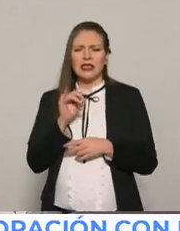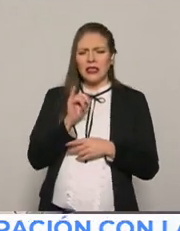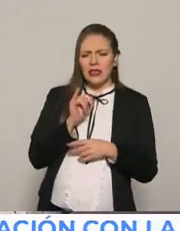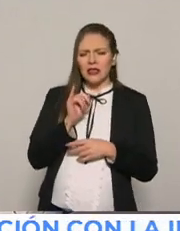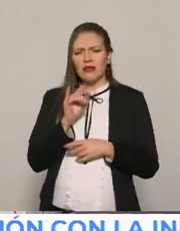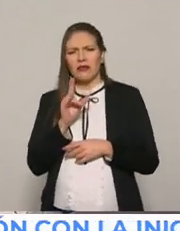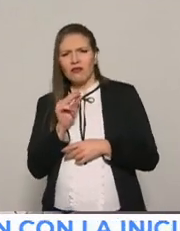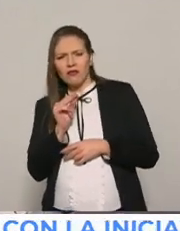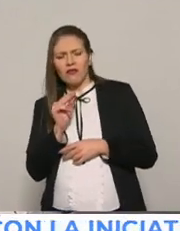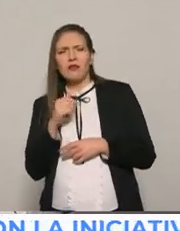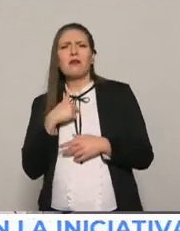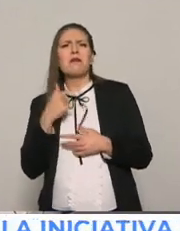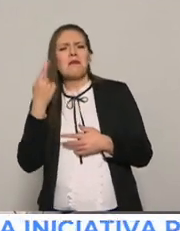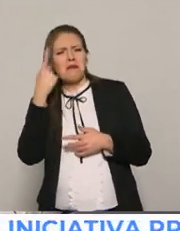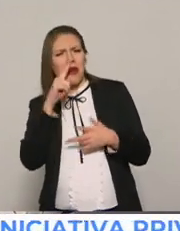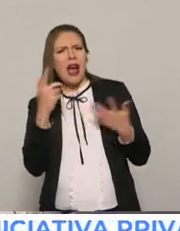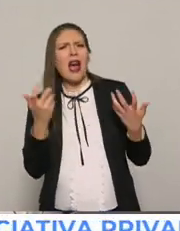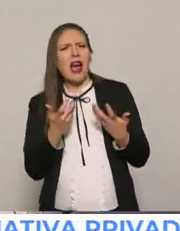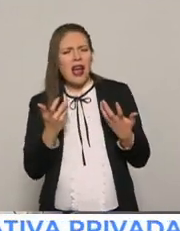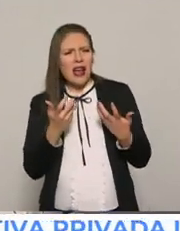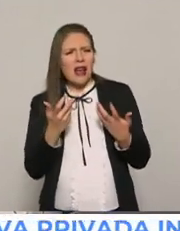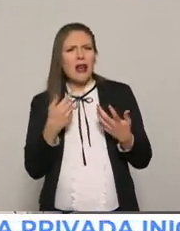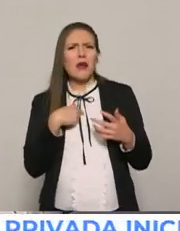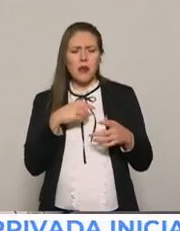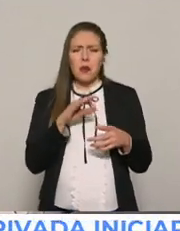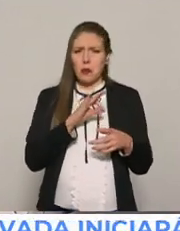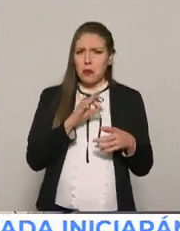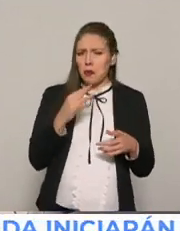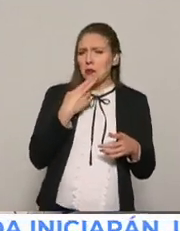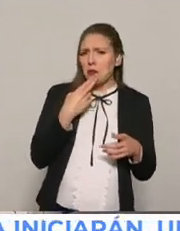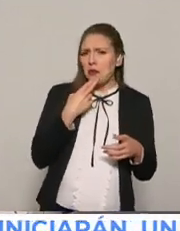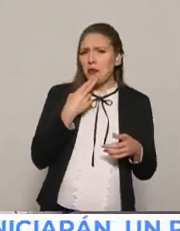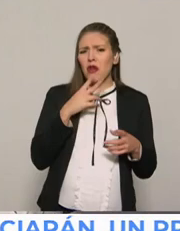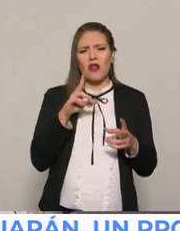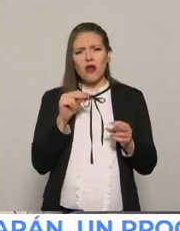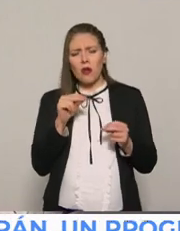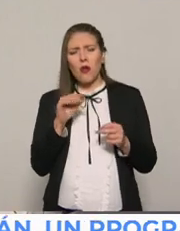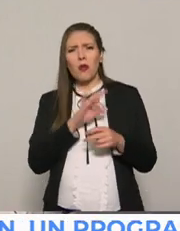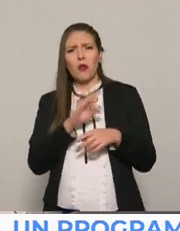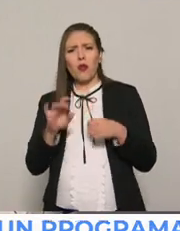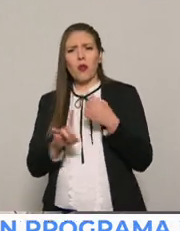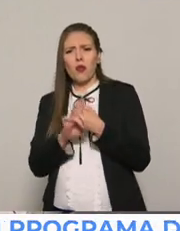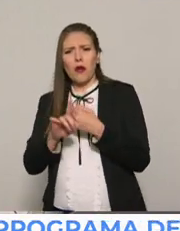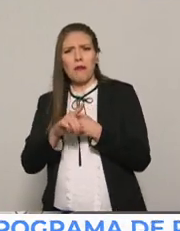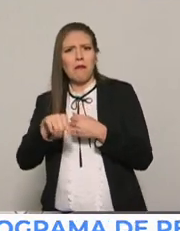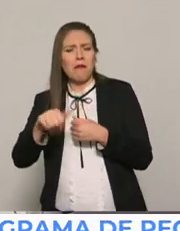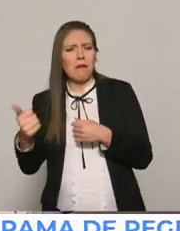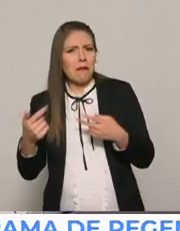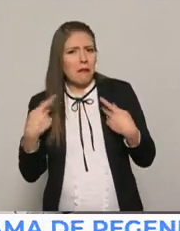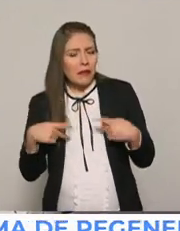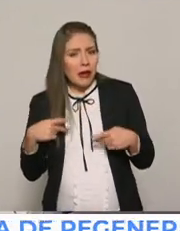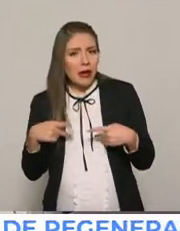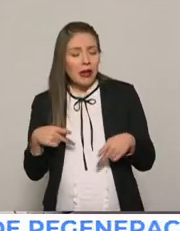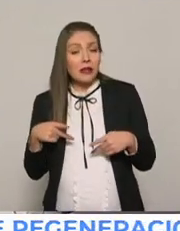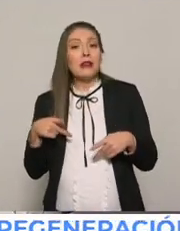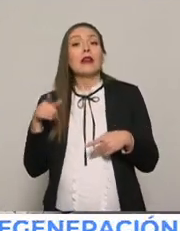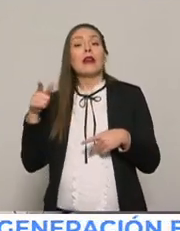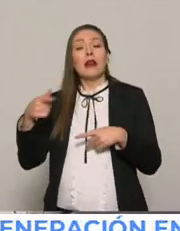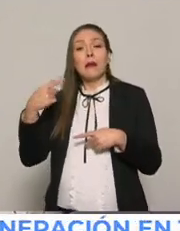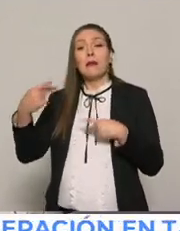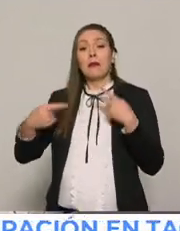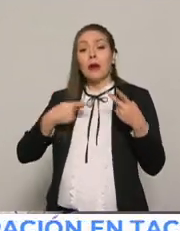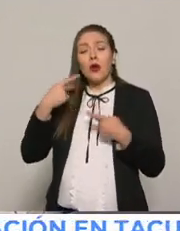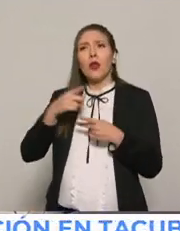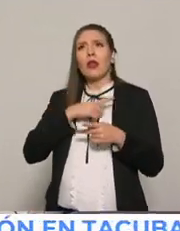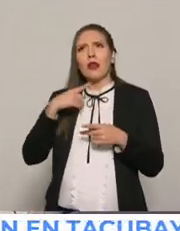¿Para estoy haciendo? ¿Qué voy a ganar? ¿Qué voy a perder? ¿Quién puede salir dañado? Que son preguntas que, en general, tendríamos que hacernos